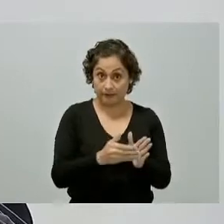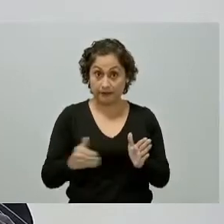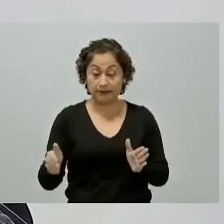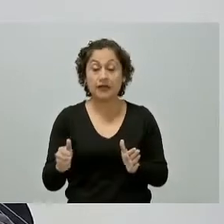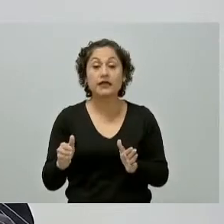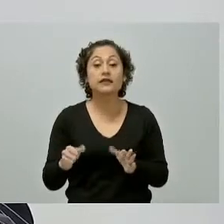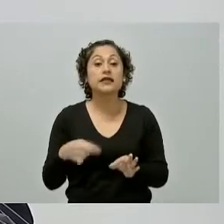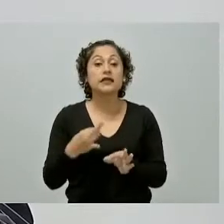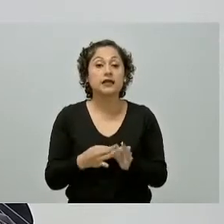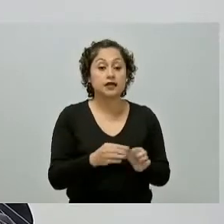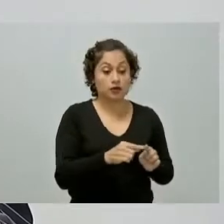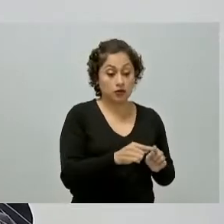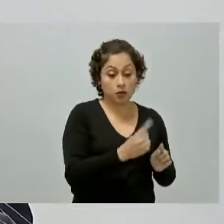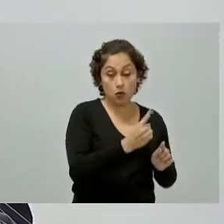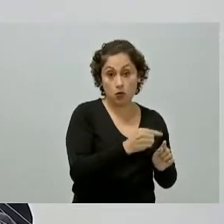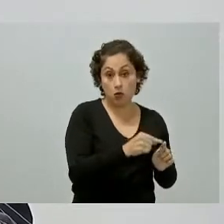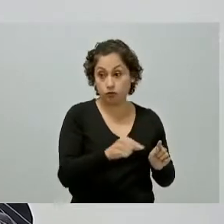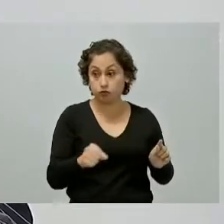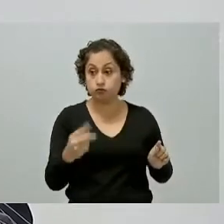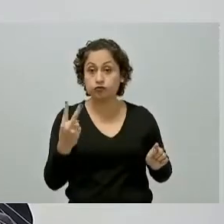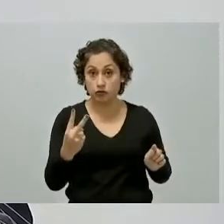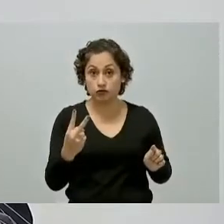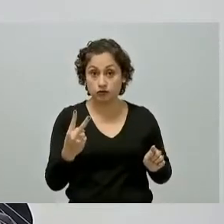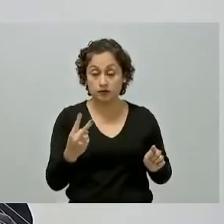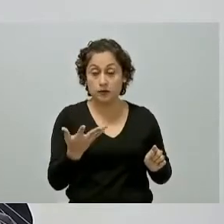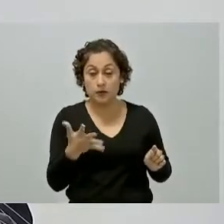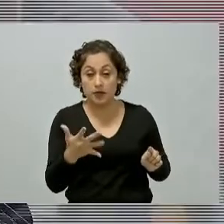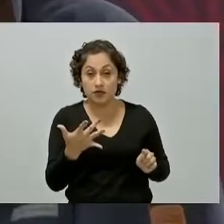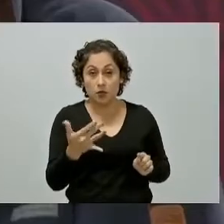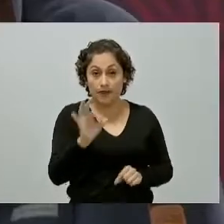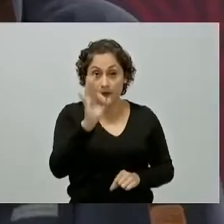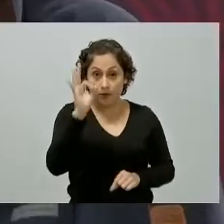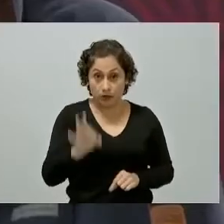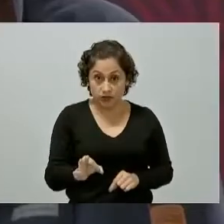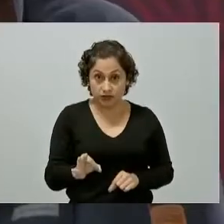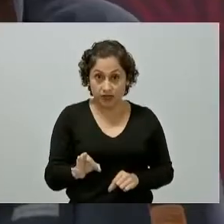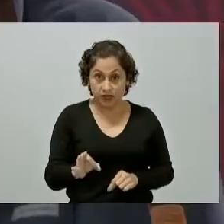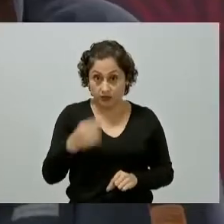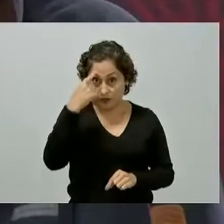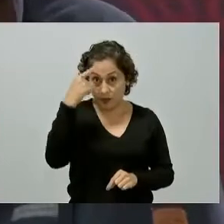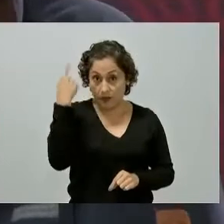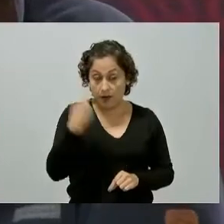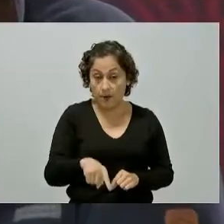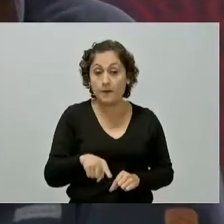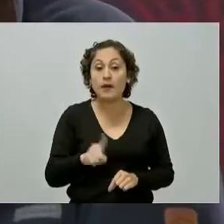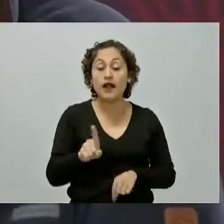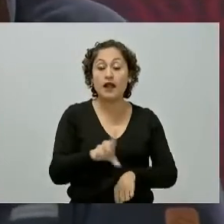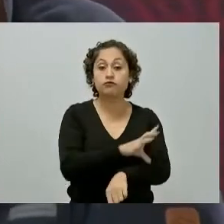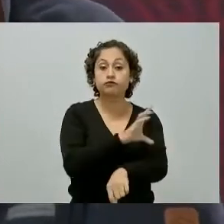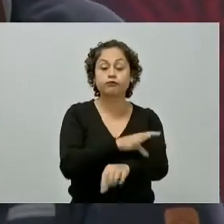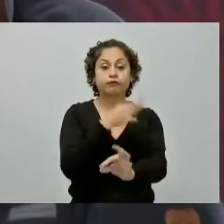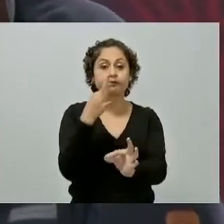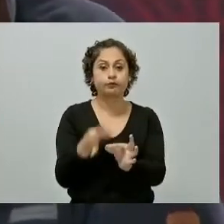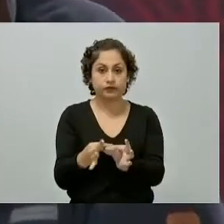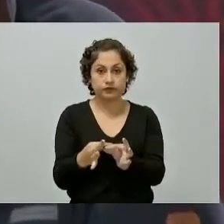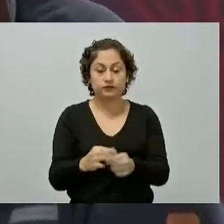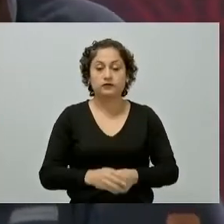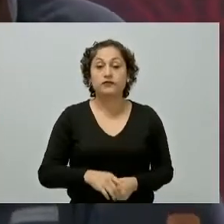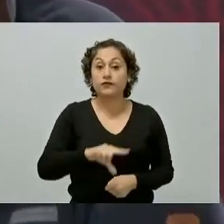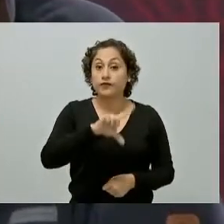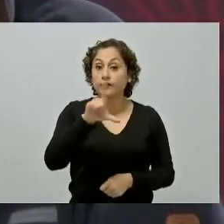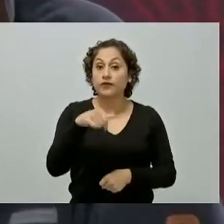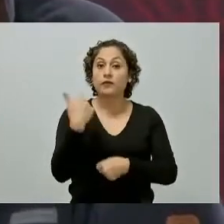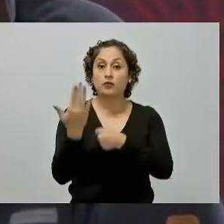civil de los tramos 1 y 2 y el 50% del avance en la obra electromecánica correspondiente en el año